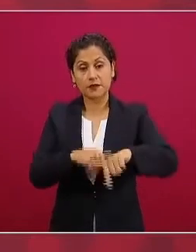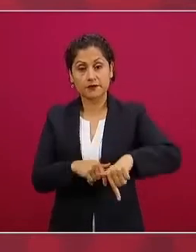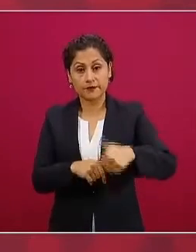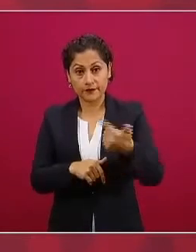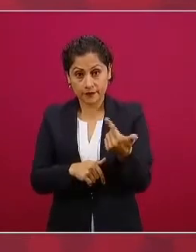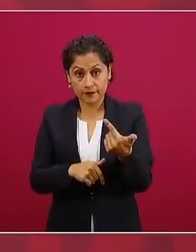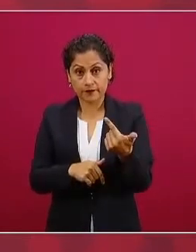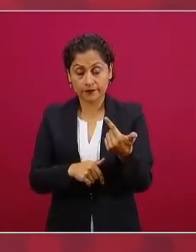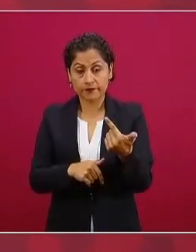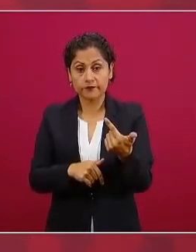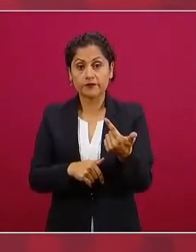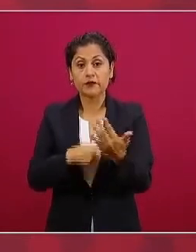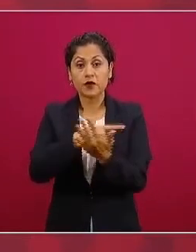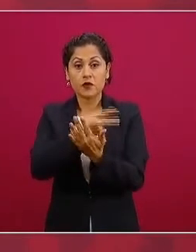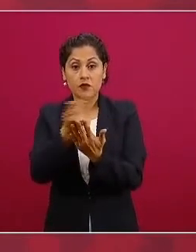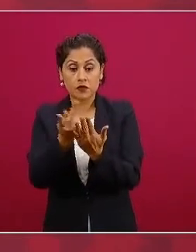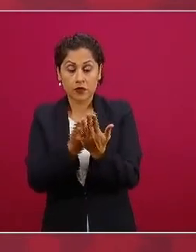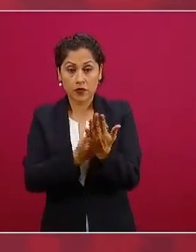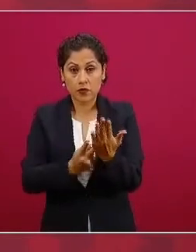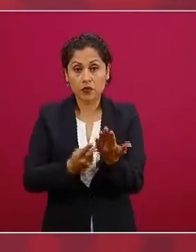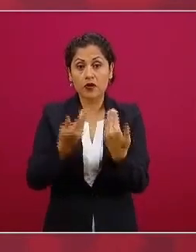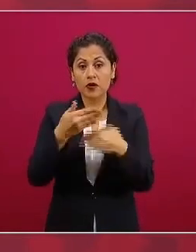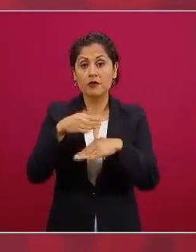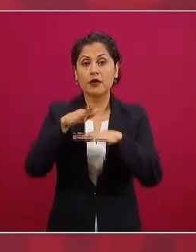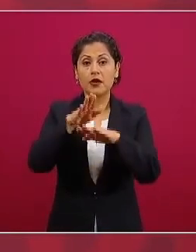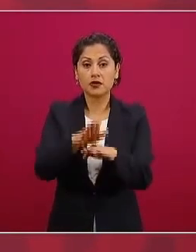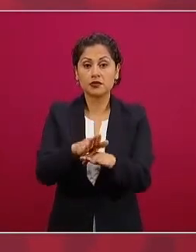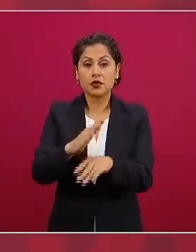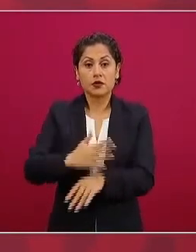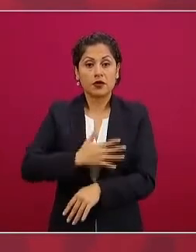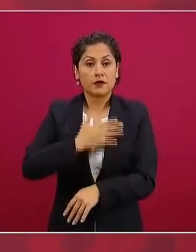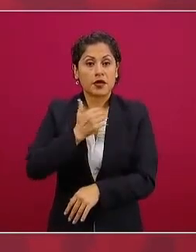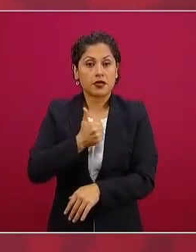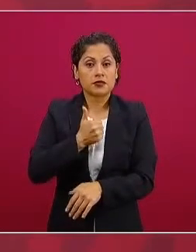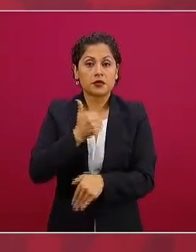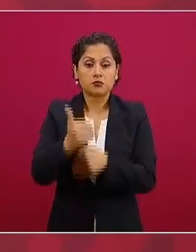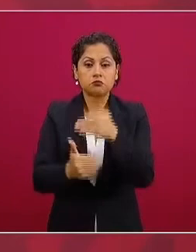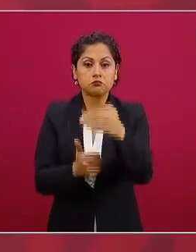producción para el bienestar. Trece,